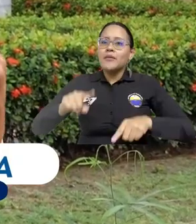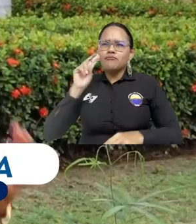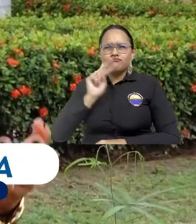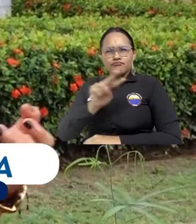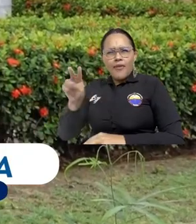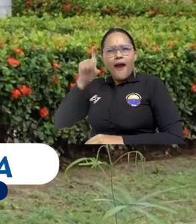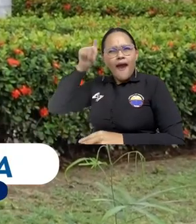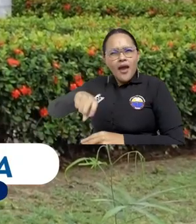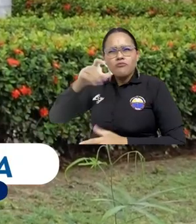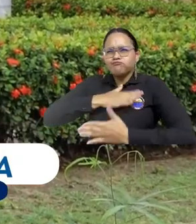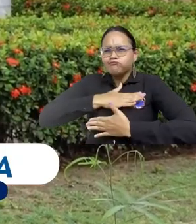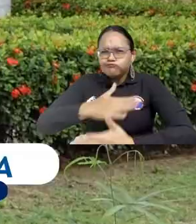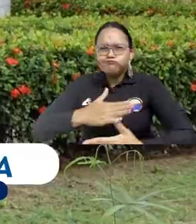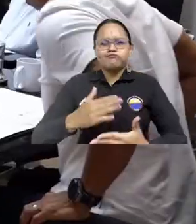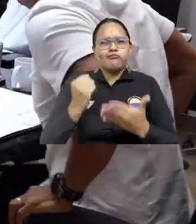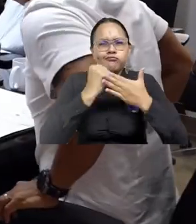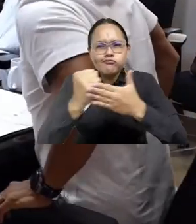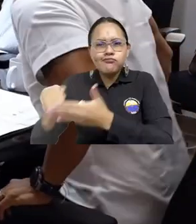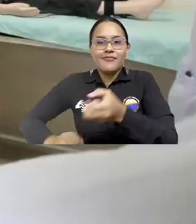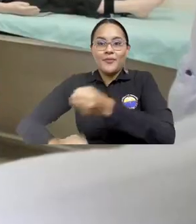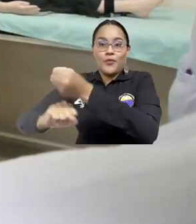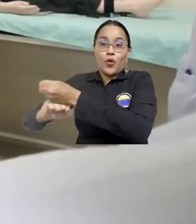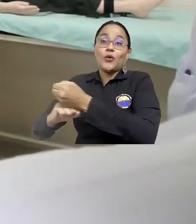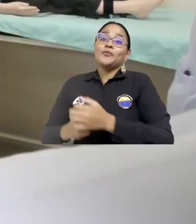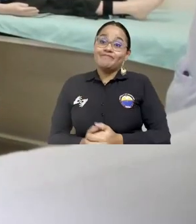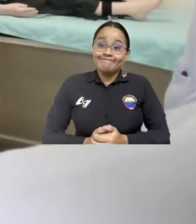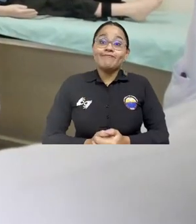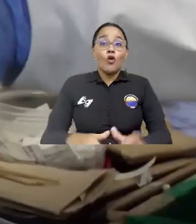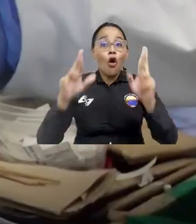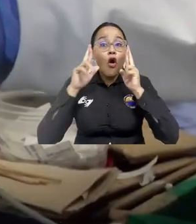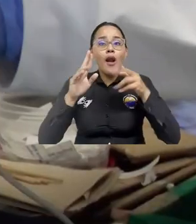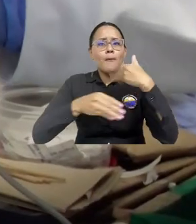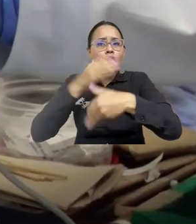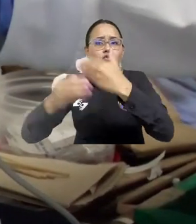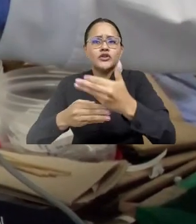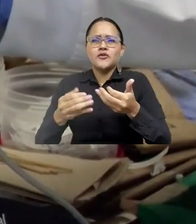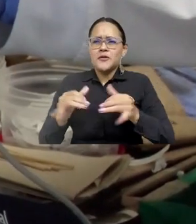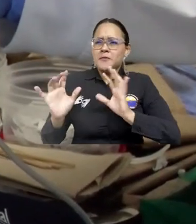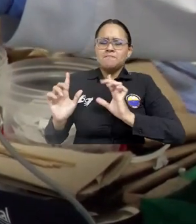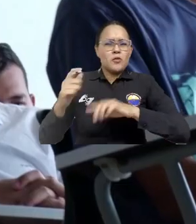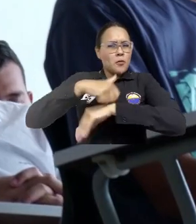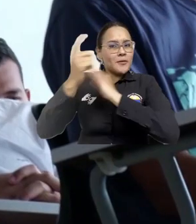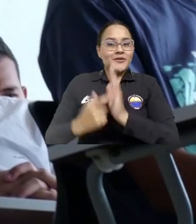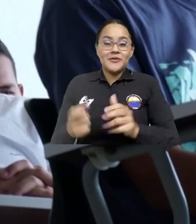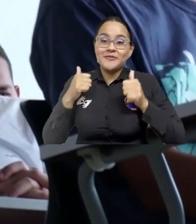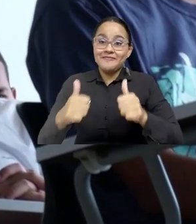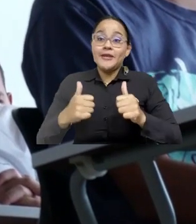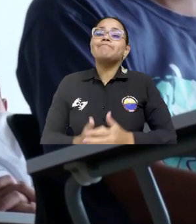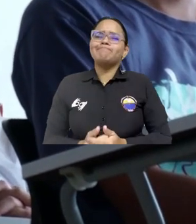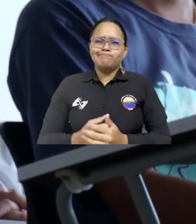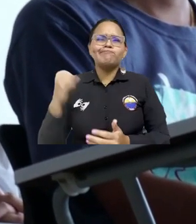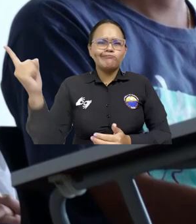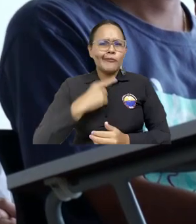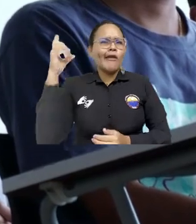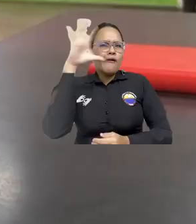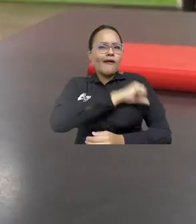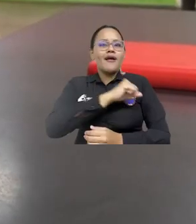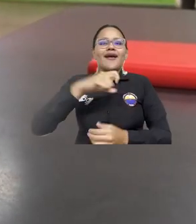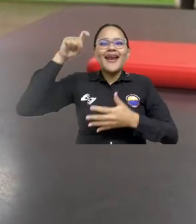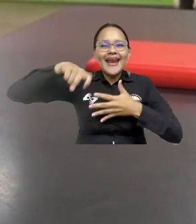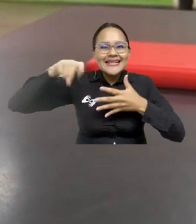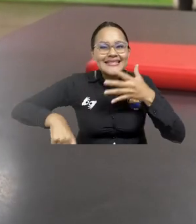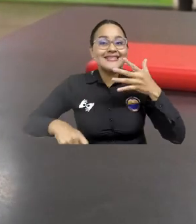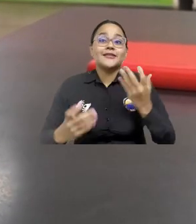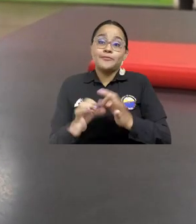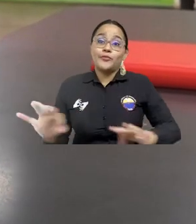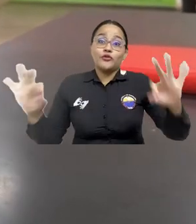necesidades que hay en ese territorio, que puedan terminar este proceso con nosotros. Es una necesidad latente, sobre todo porque